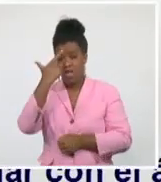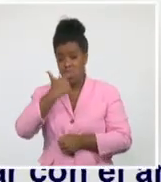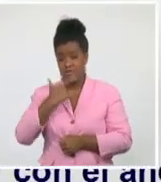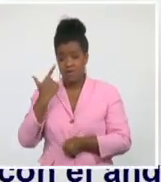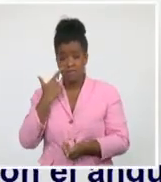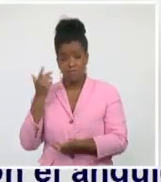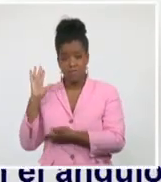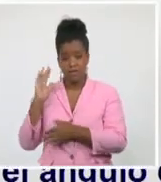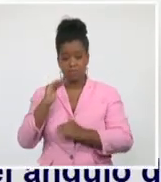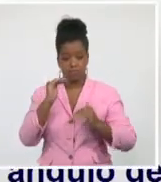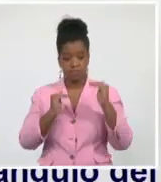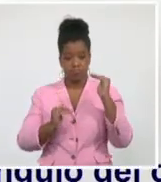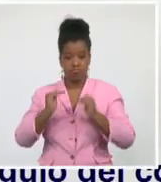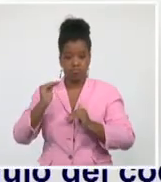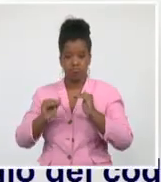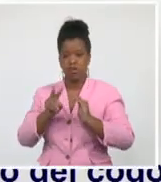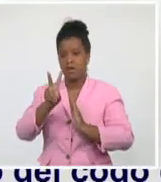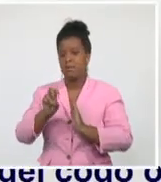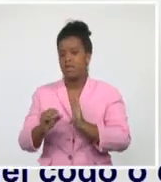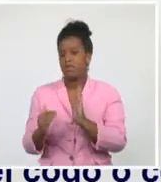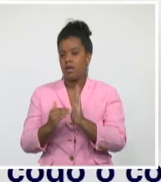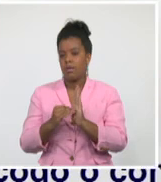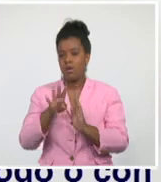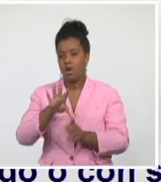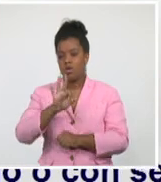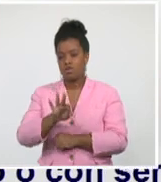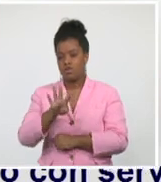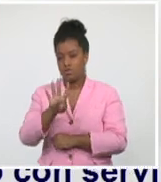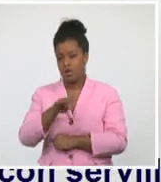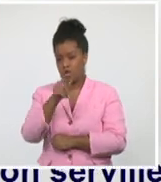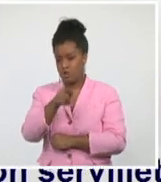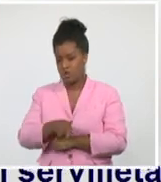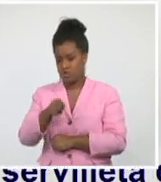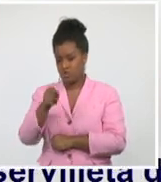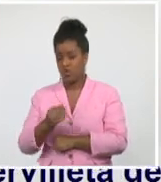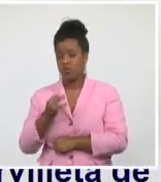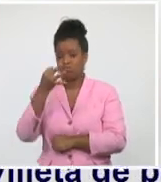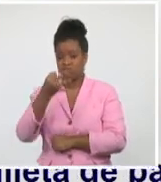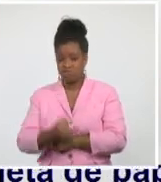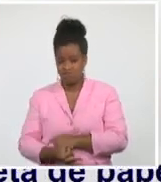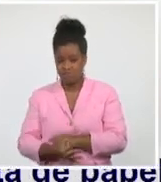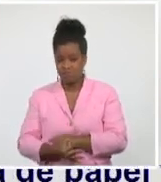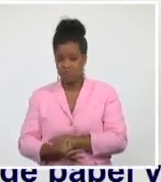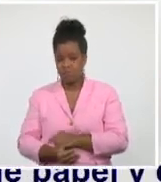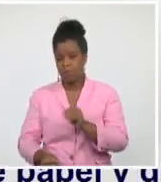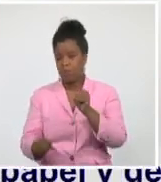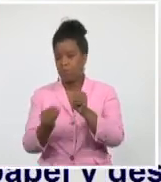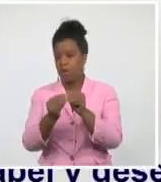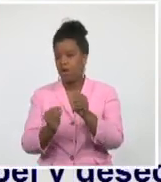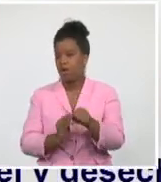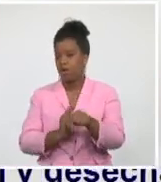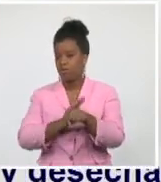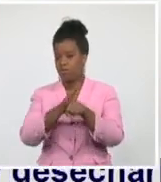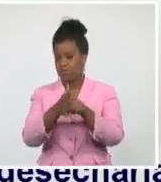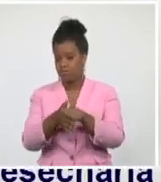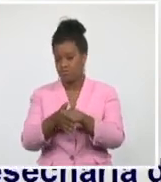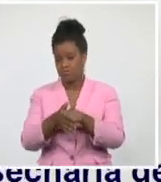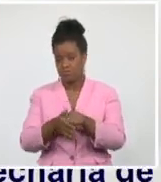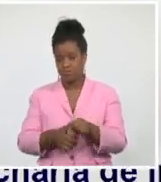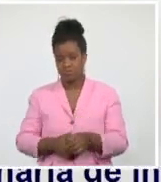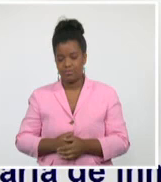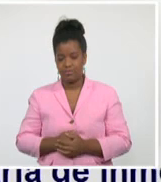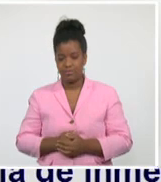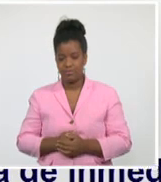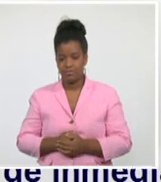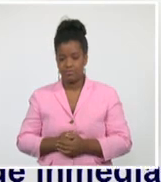.484 pacientes diagnosticados por COVID-19, podemos decir